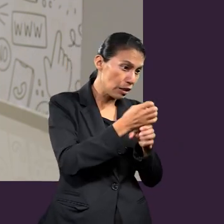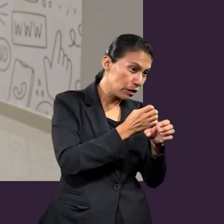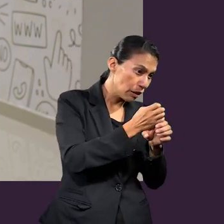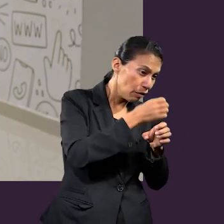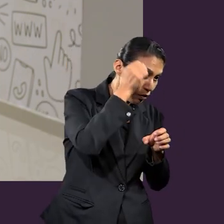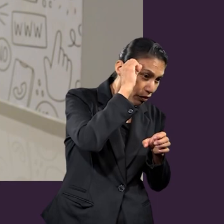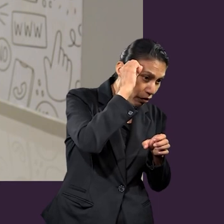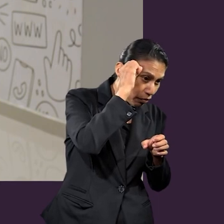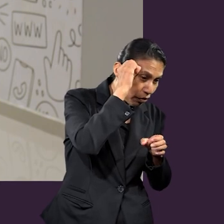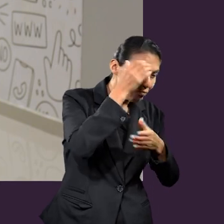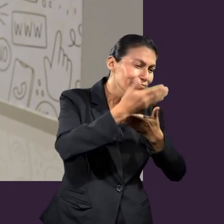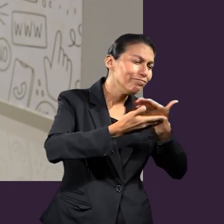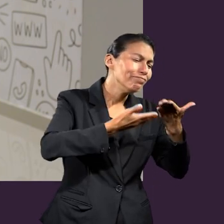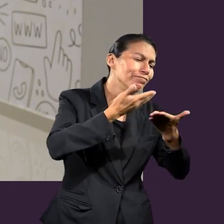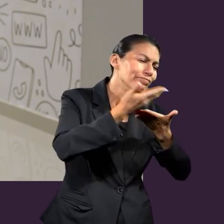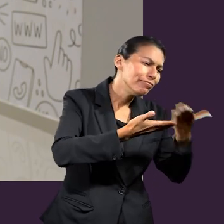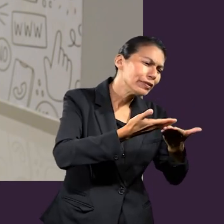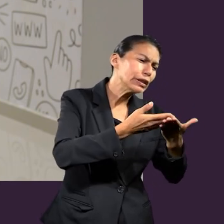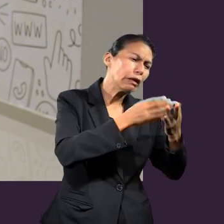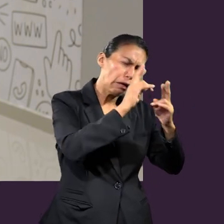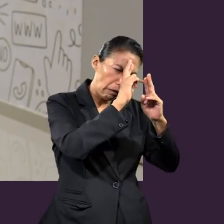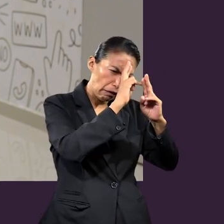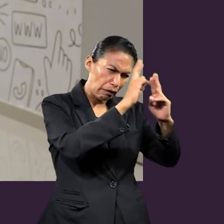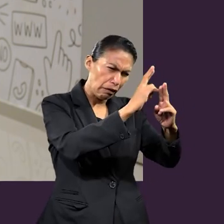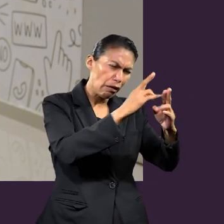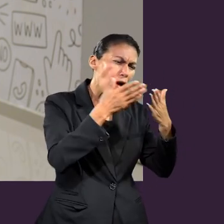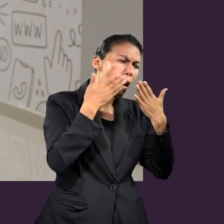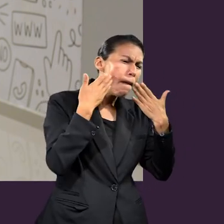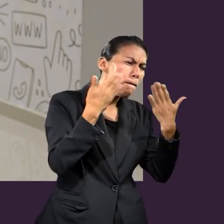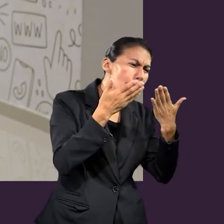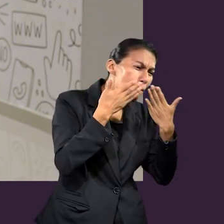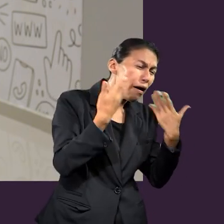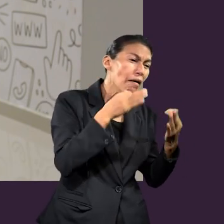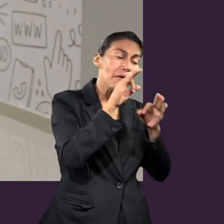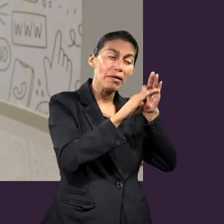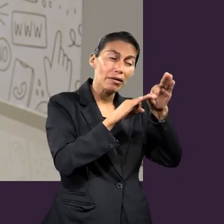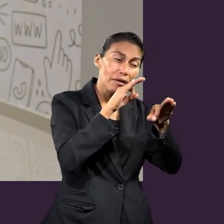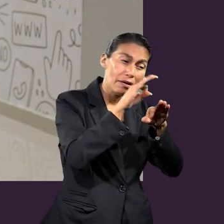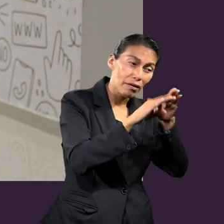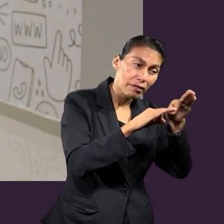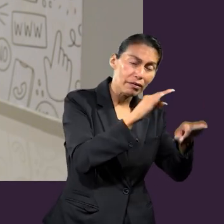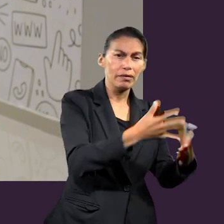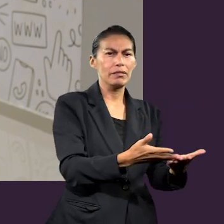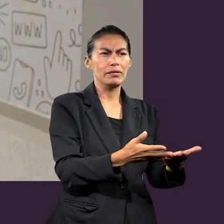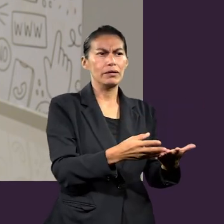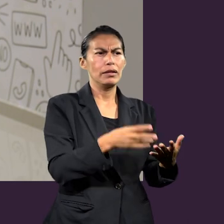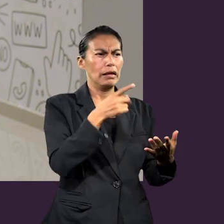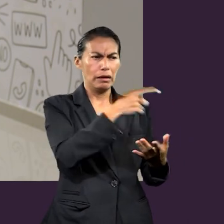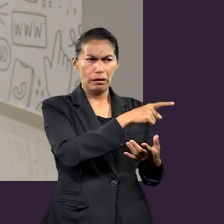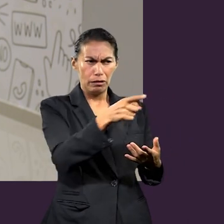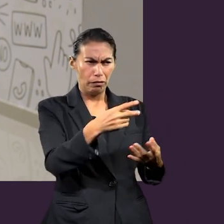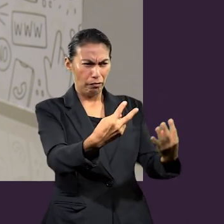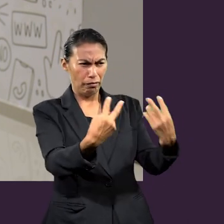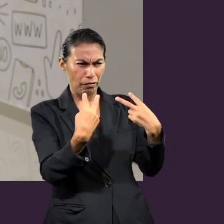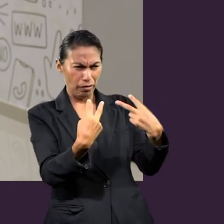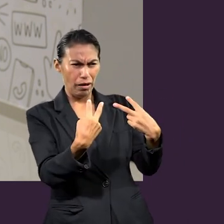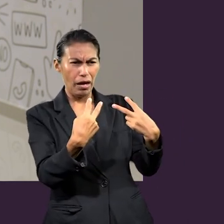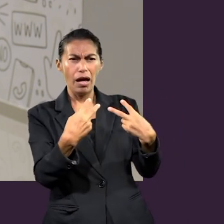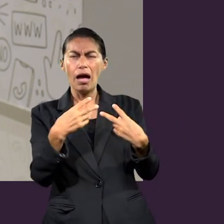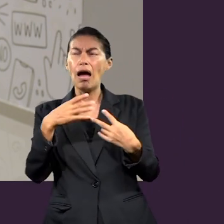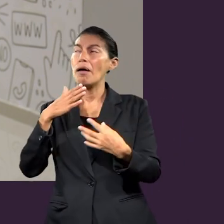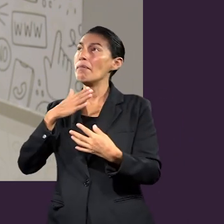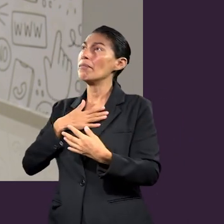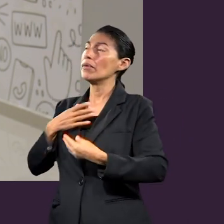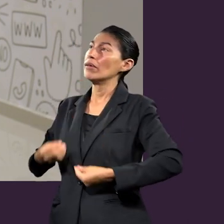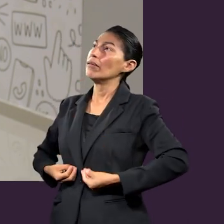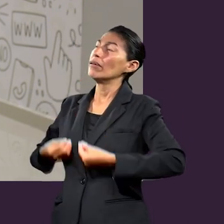debe tratarlo con caridad, debe expresar ante el esclavo que ha cambiado su